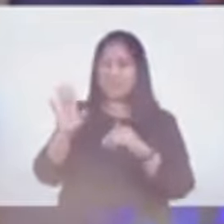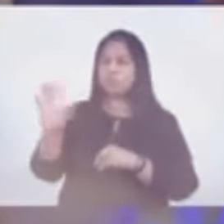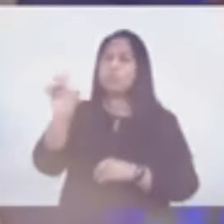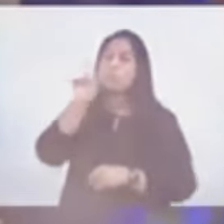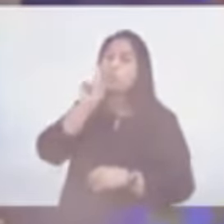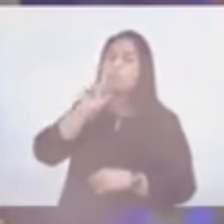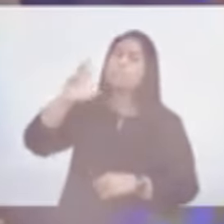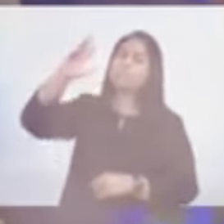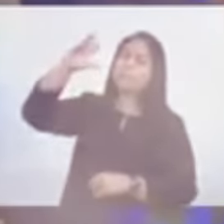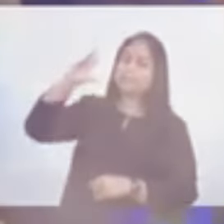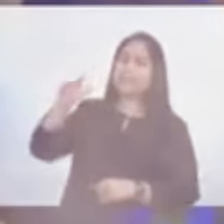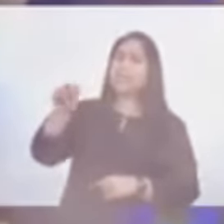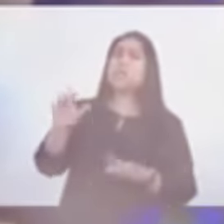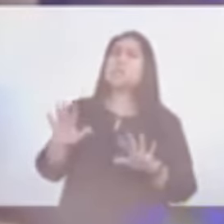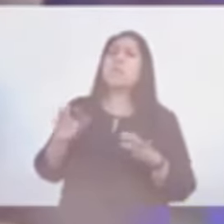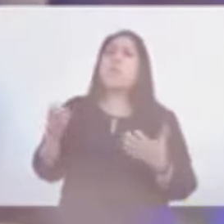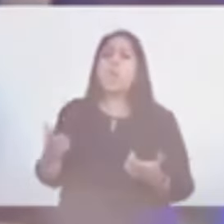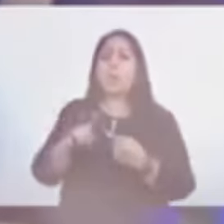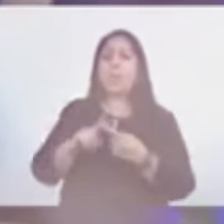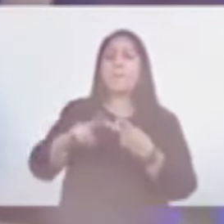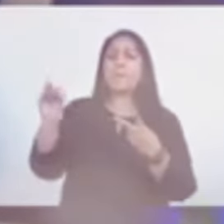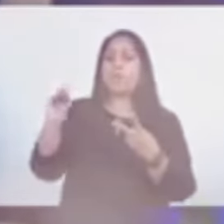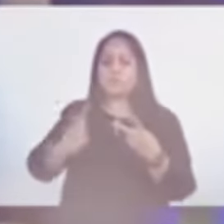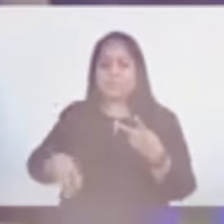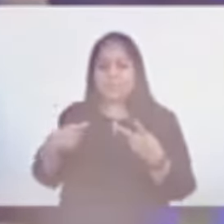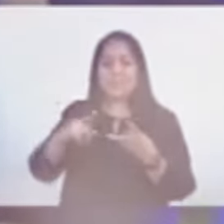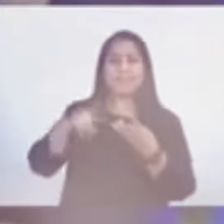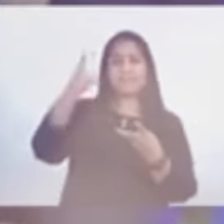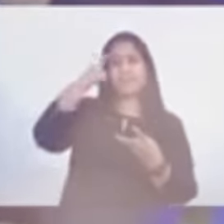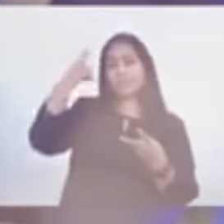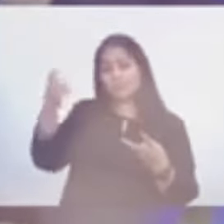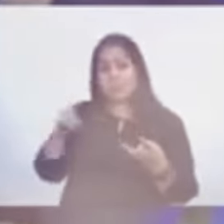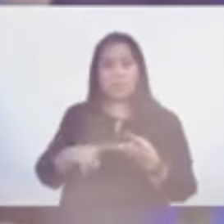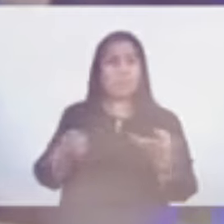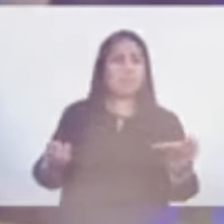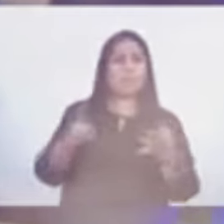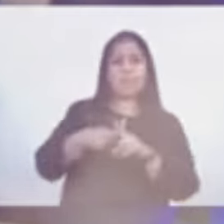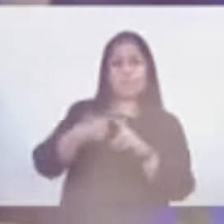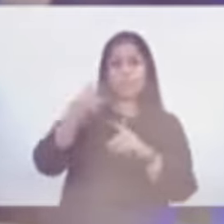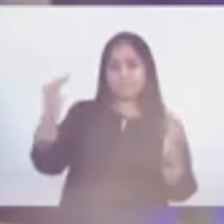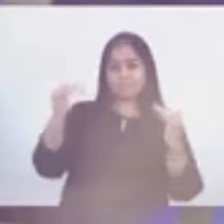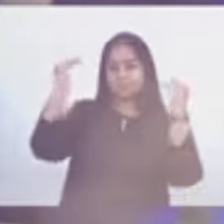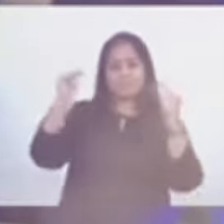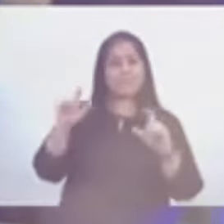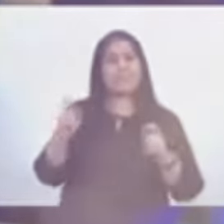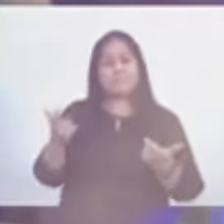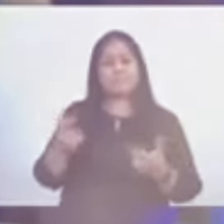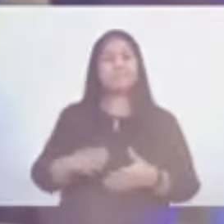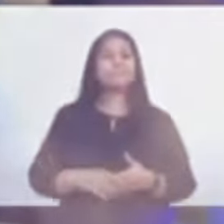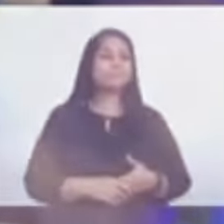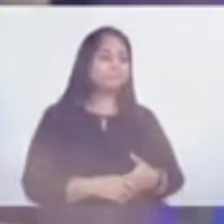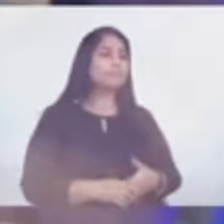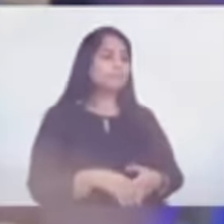juventud. ¿Cómo fue? ¿Dónde la vivió? ¿Qué soñaba usted ser cuando fuera grande? Ah,